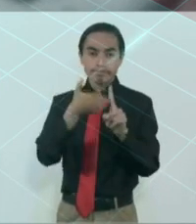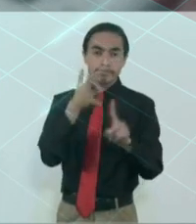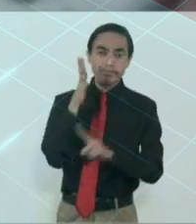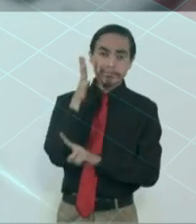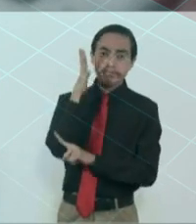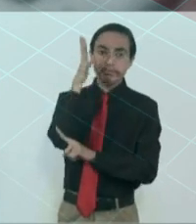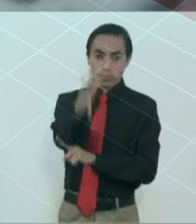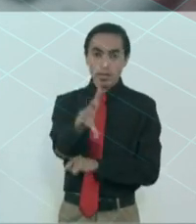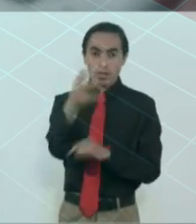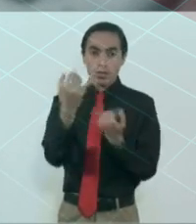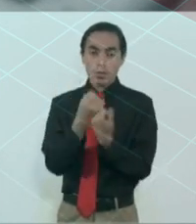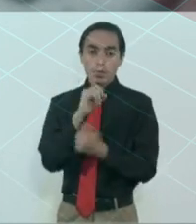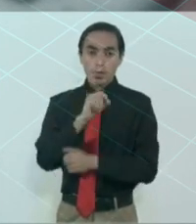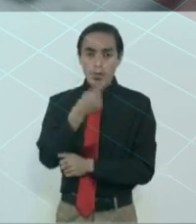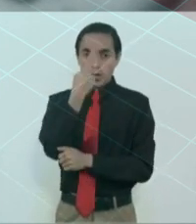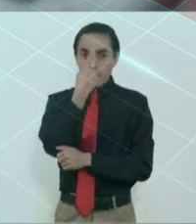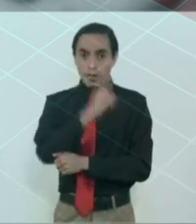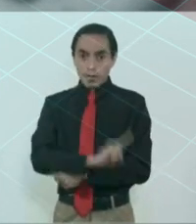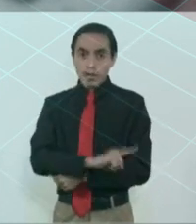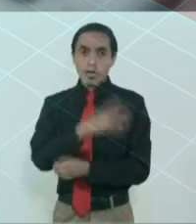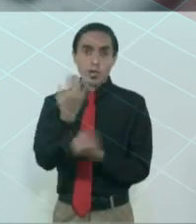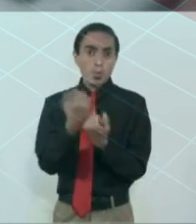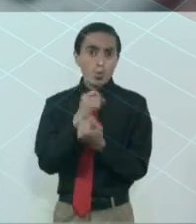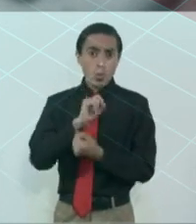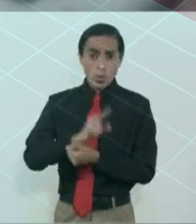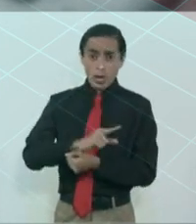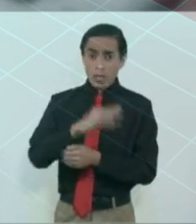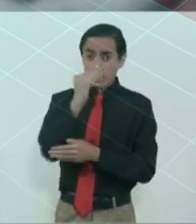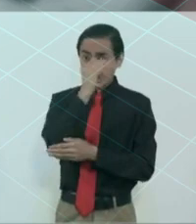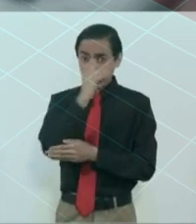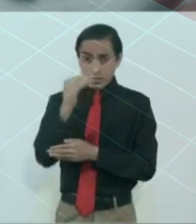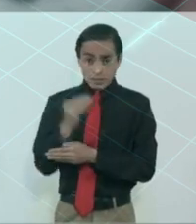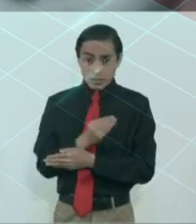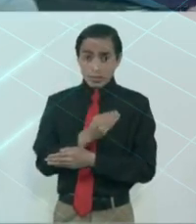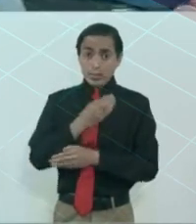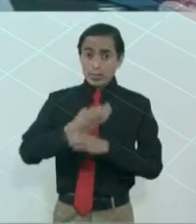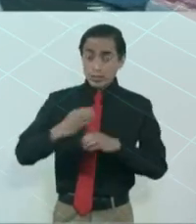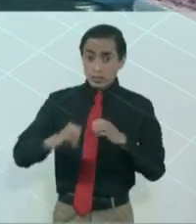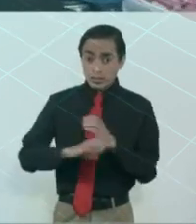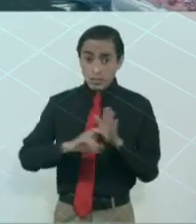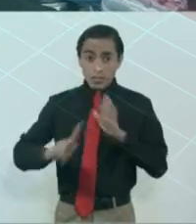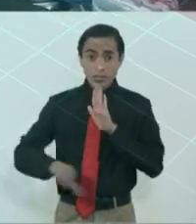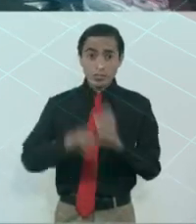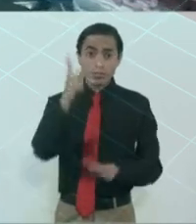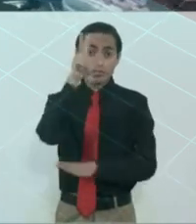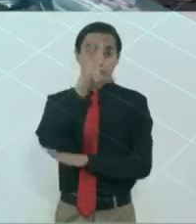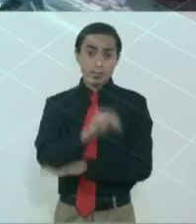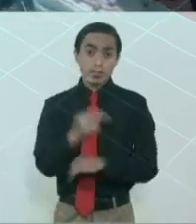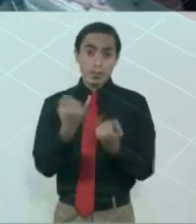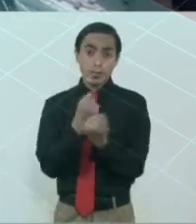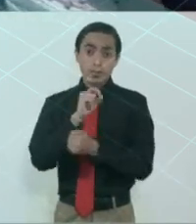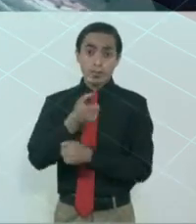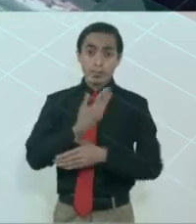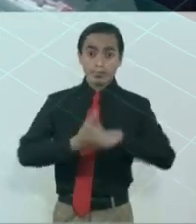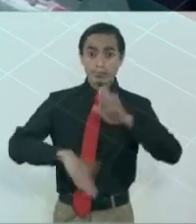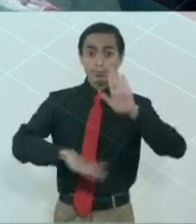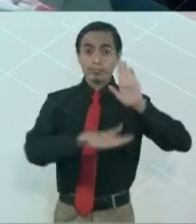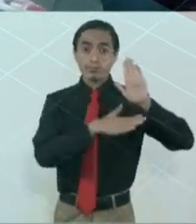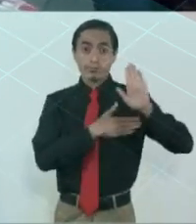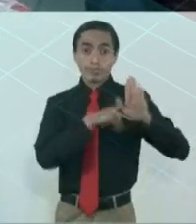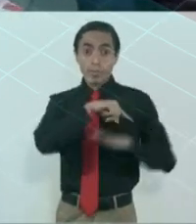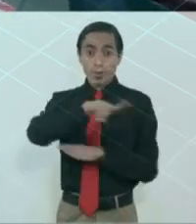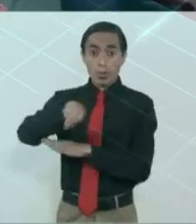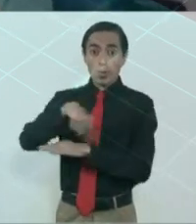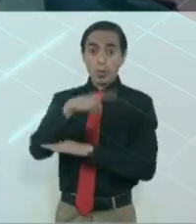Por la no repetición de actos tan atroces y por un verdadero compromiso con las fuerzas del orden,